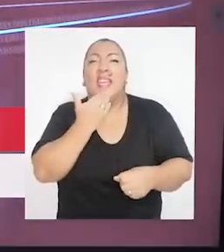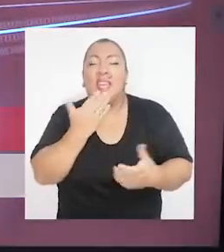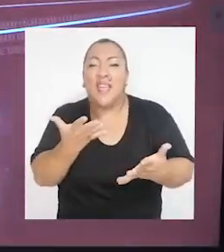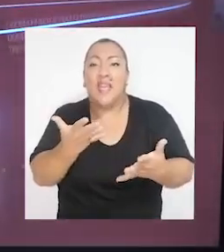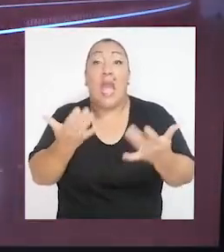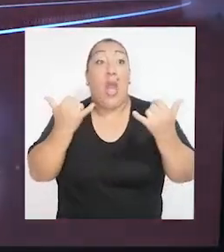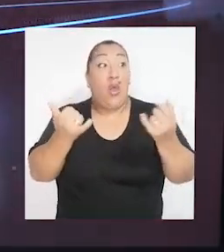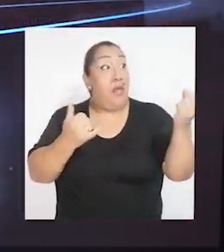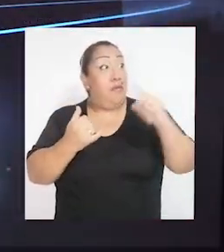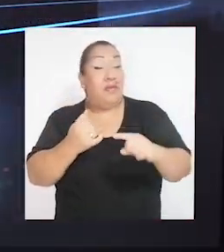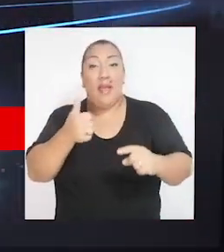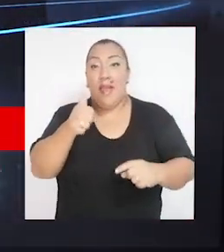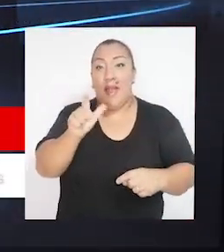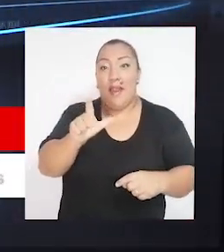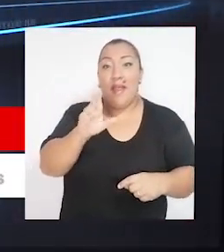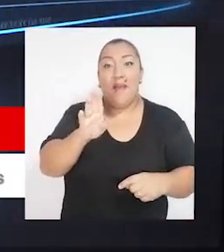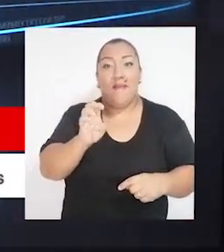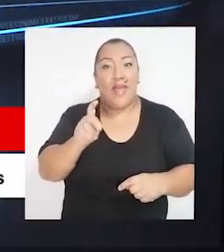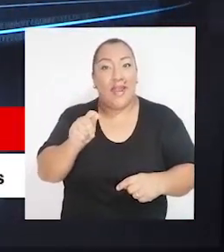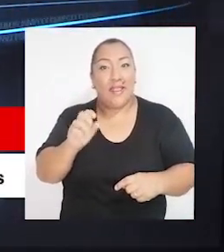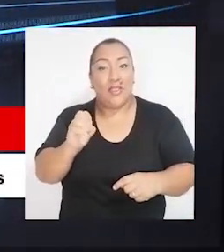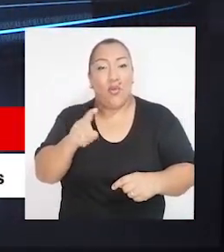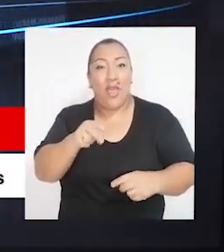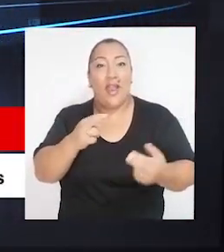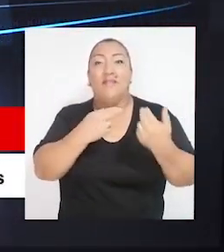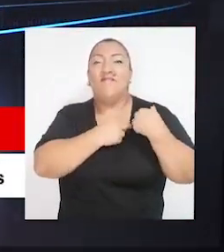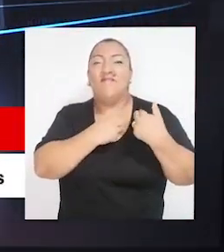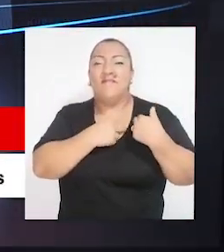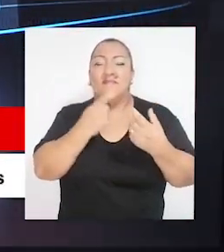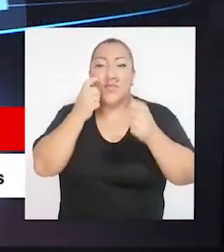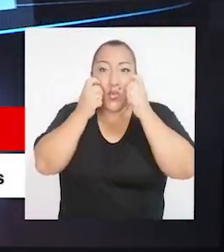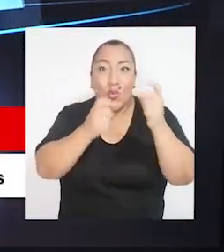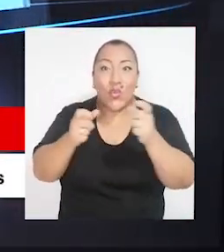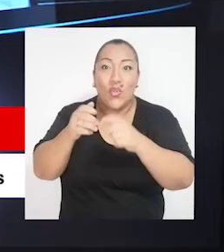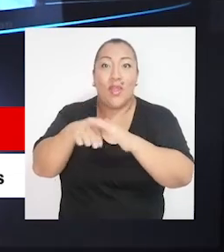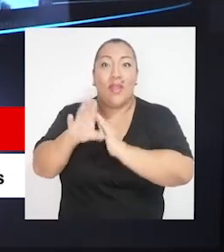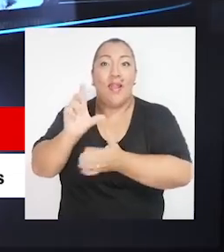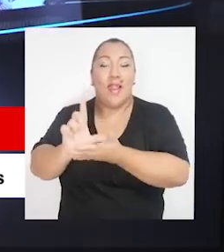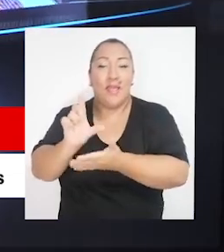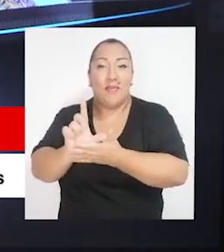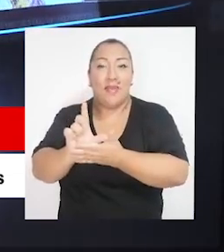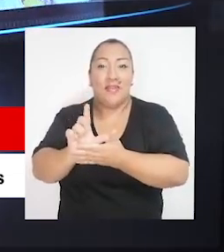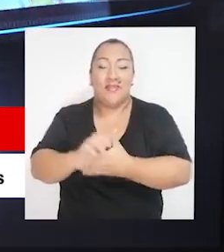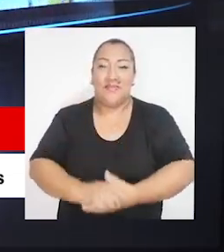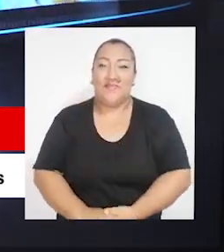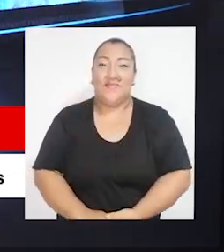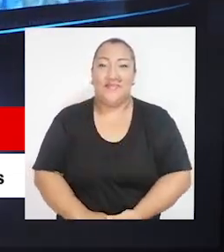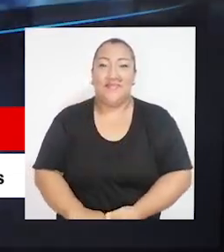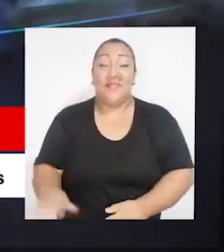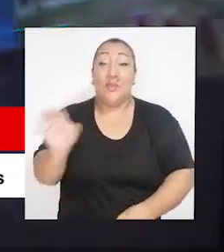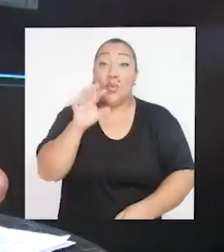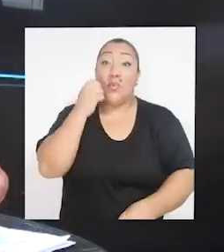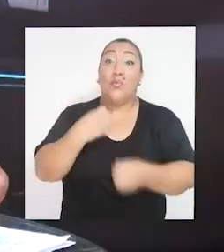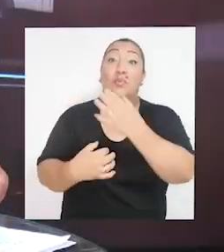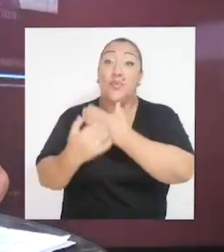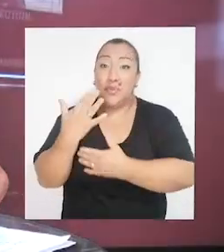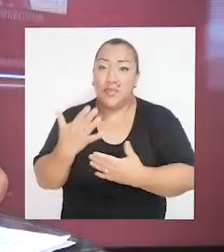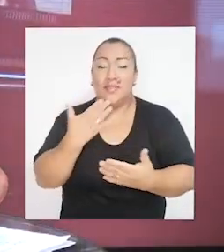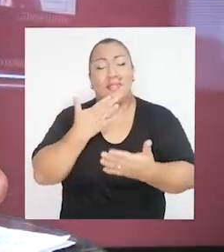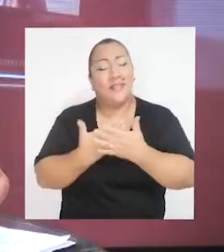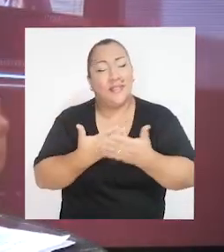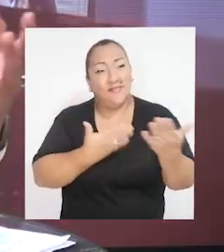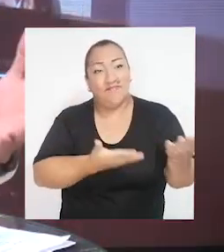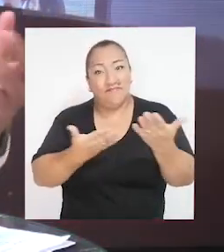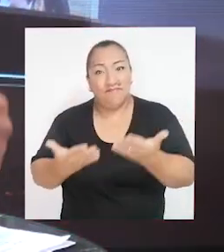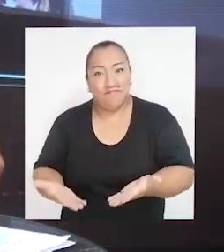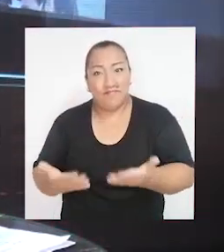esta norma, se encuentra con nosotros Alberto Arteaga, gerente regional de control de Lima. ¿Cómo estás, señora Arteaga? Bienvenido a Contraloría TV. Buenos días,